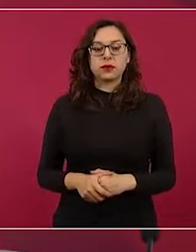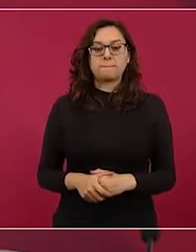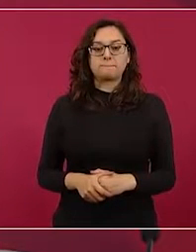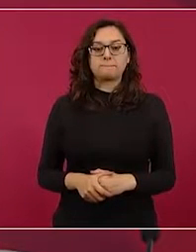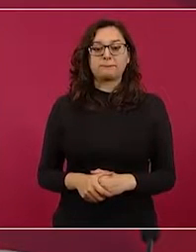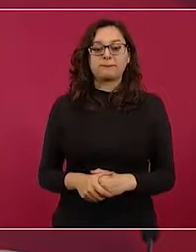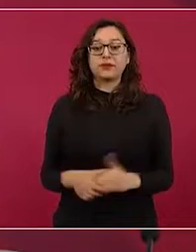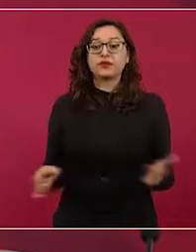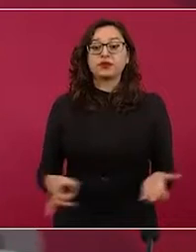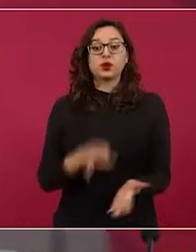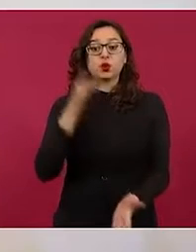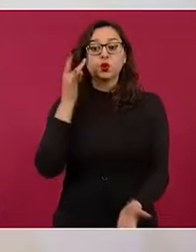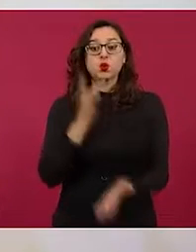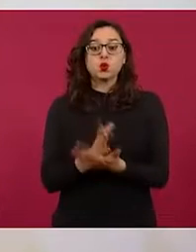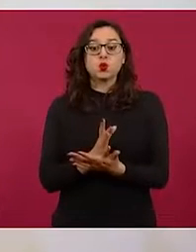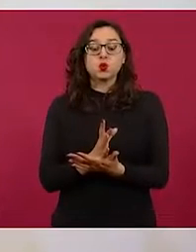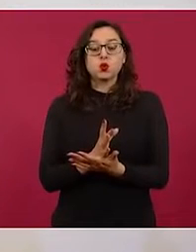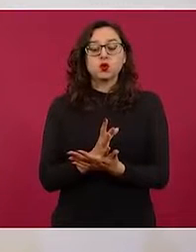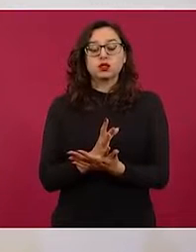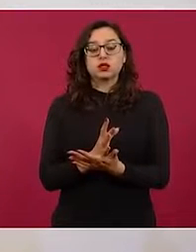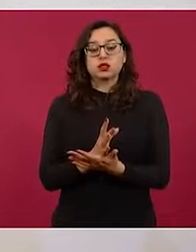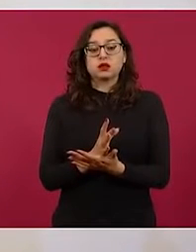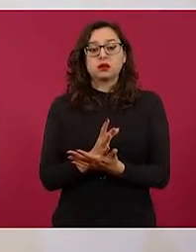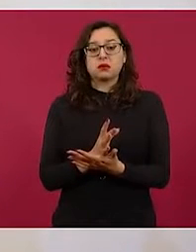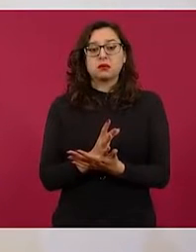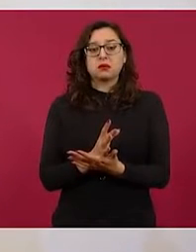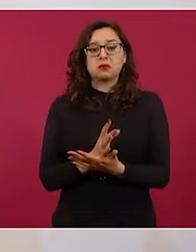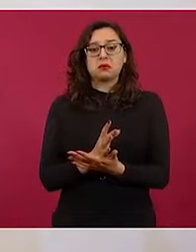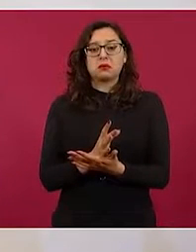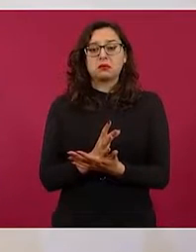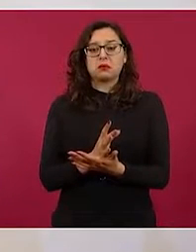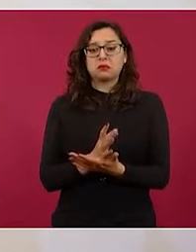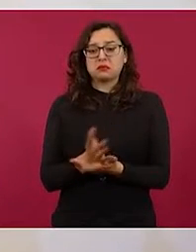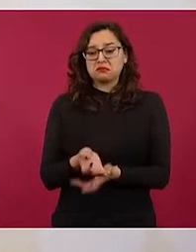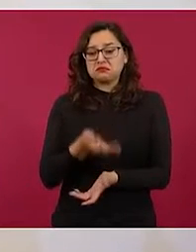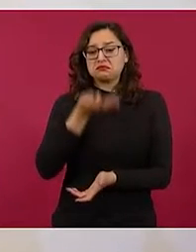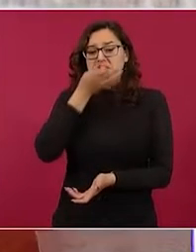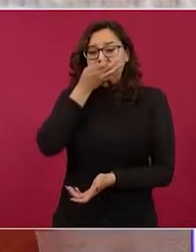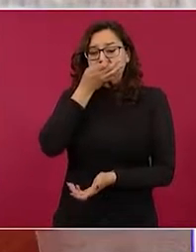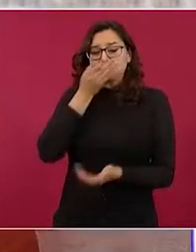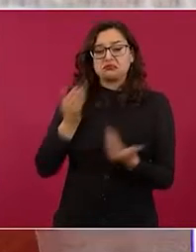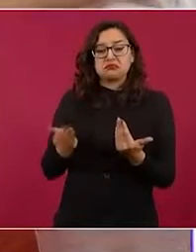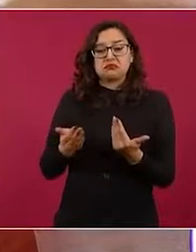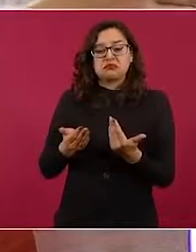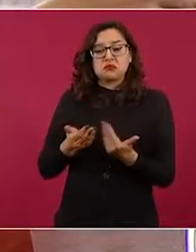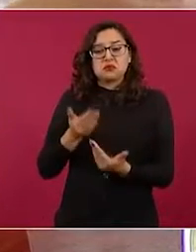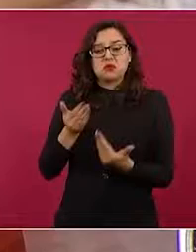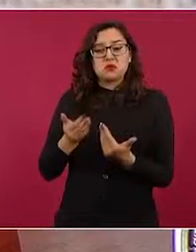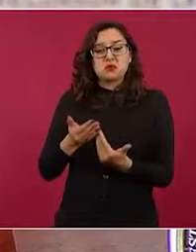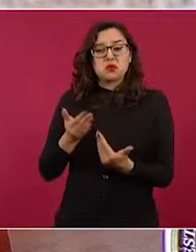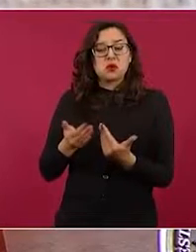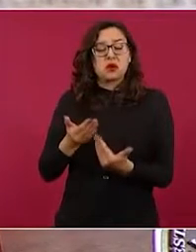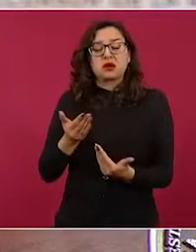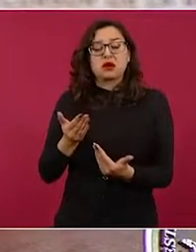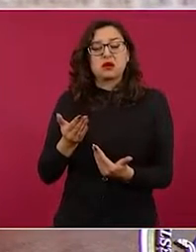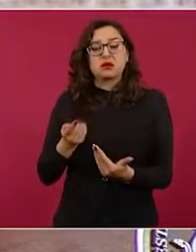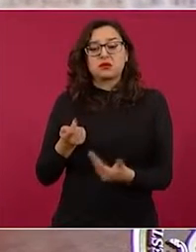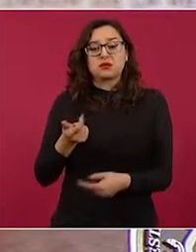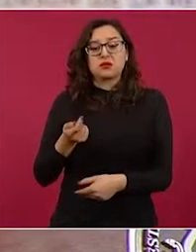van a poner las mismas casillas que pusieron en la consulta